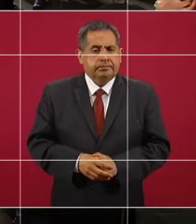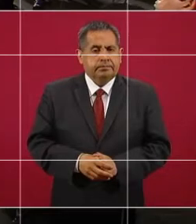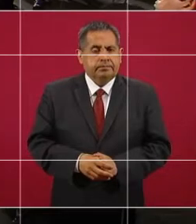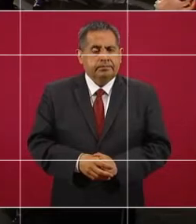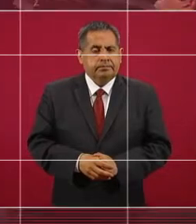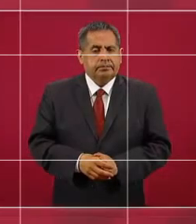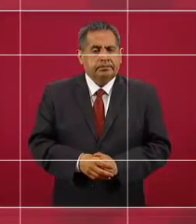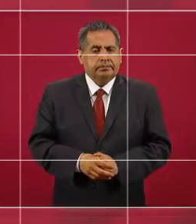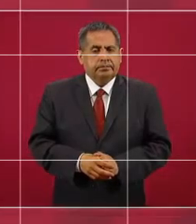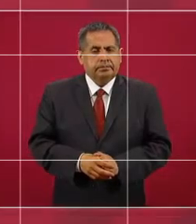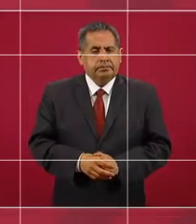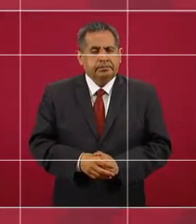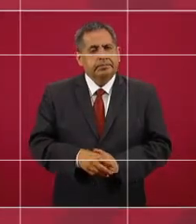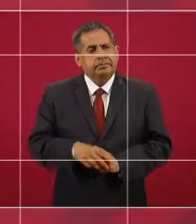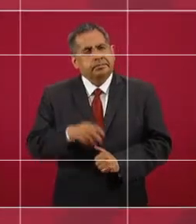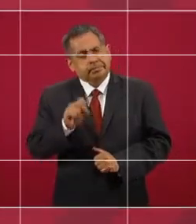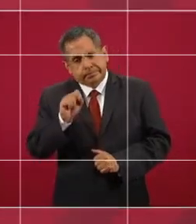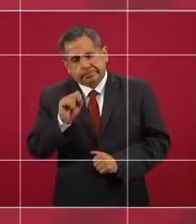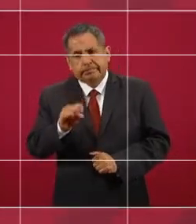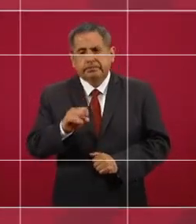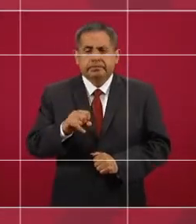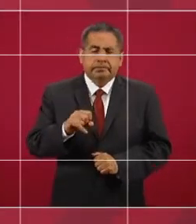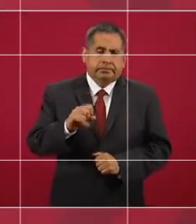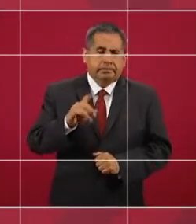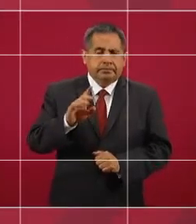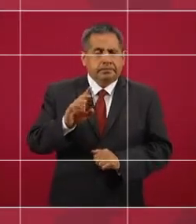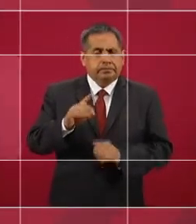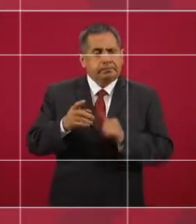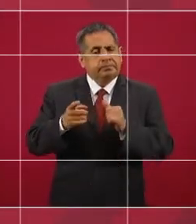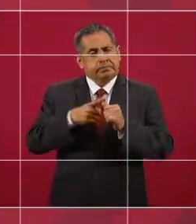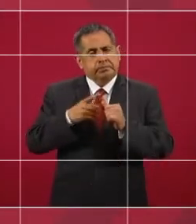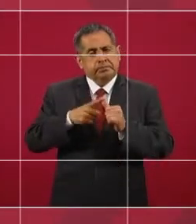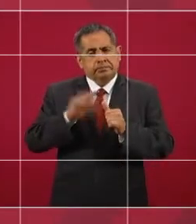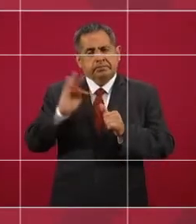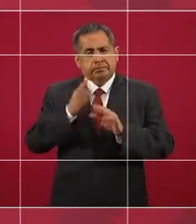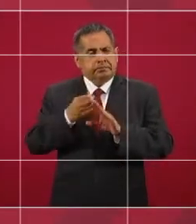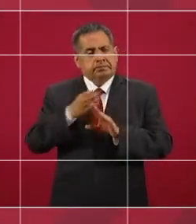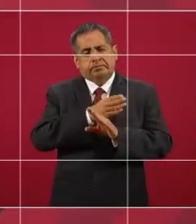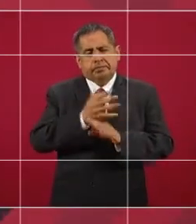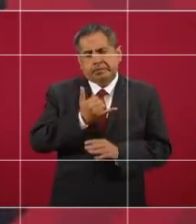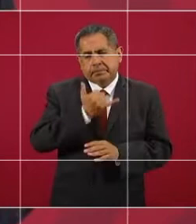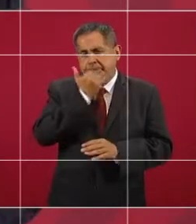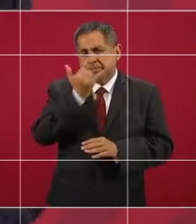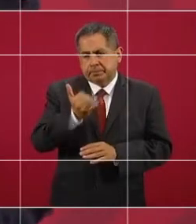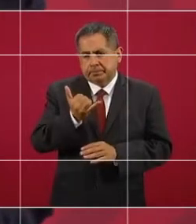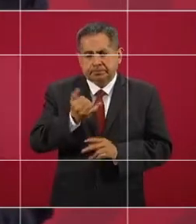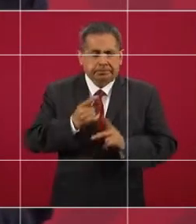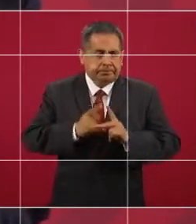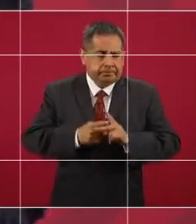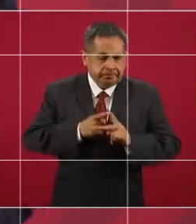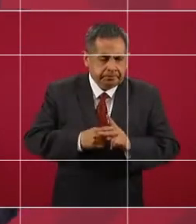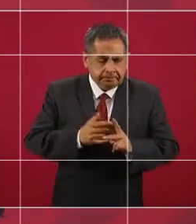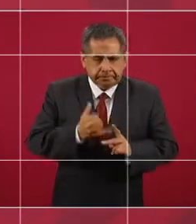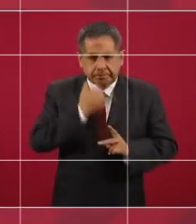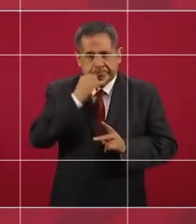Sí, en la primera ocasión pudo haber habido un error de cálculo.